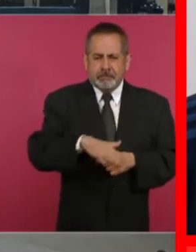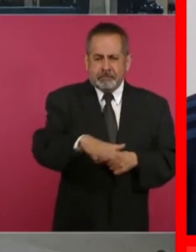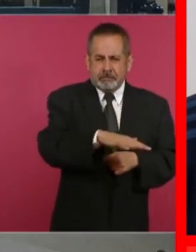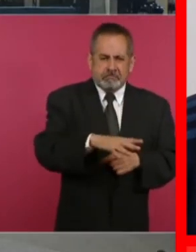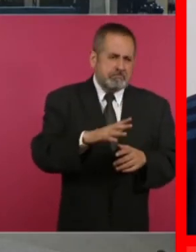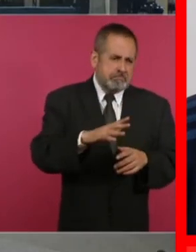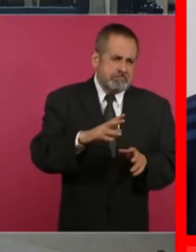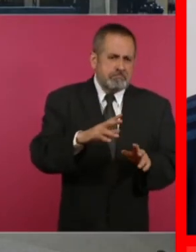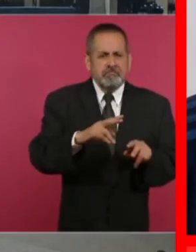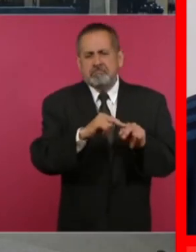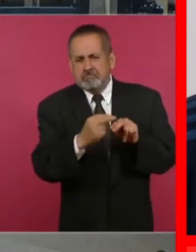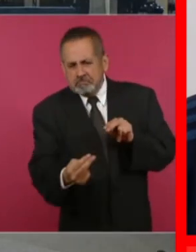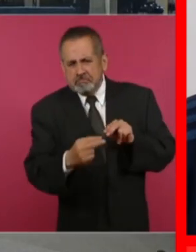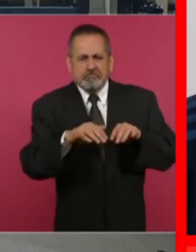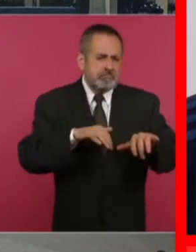albercas.